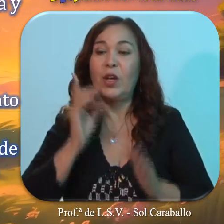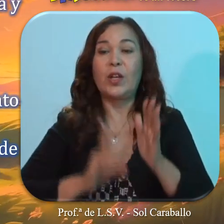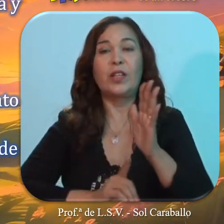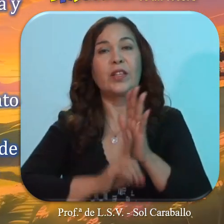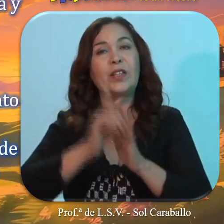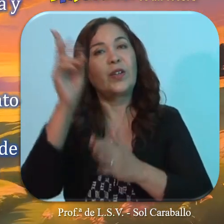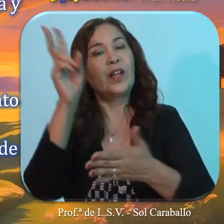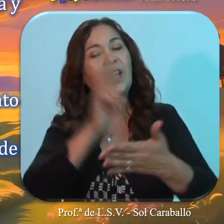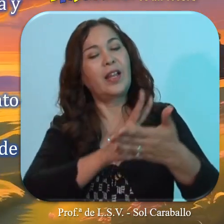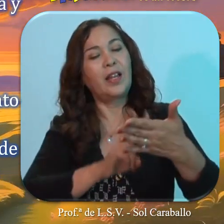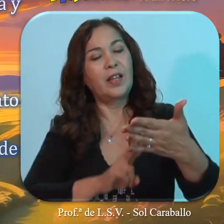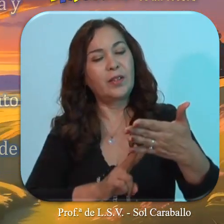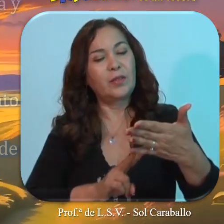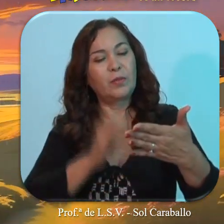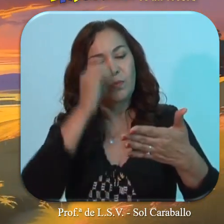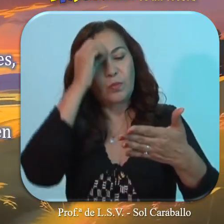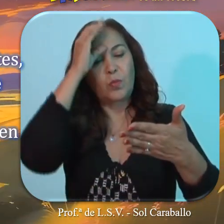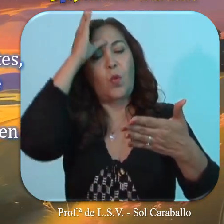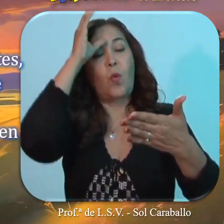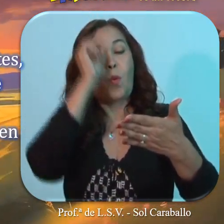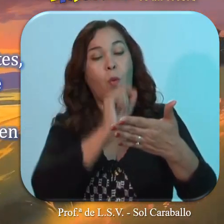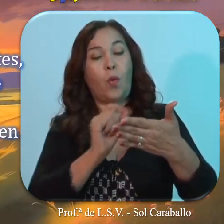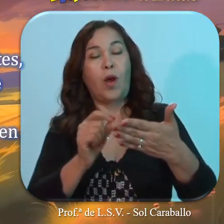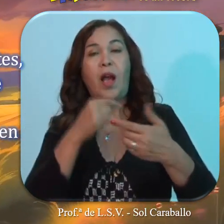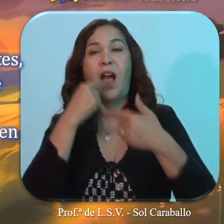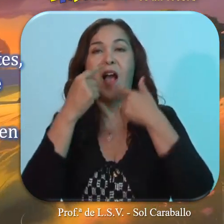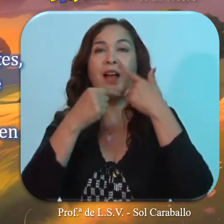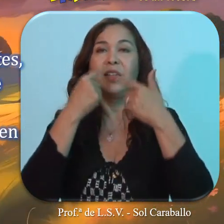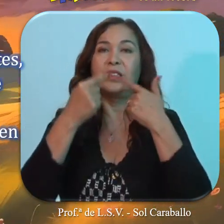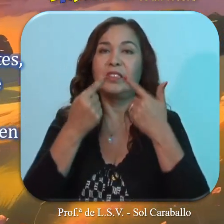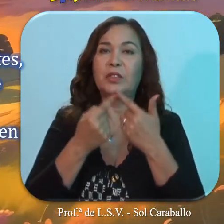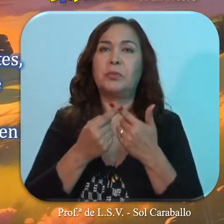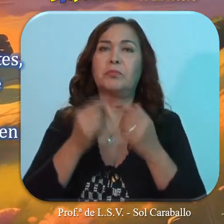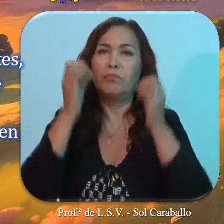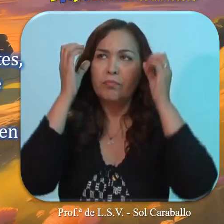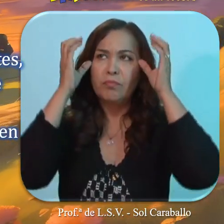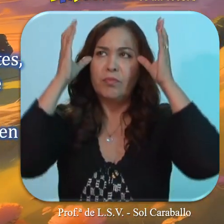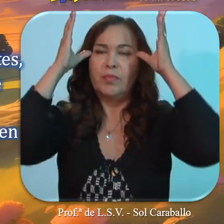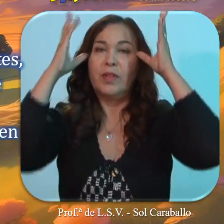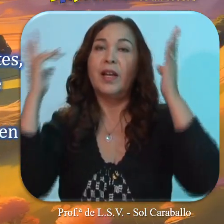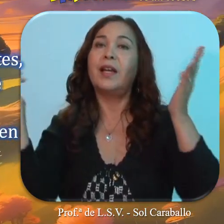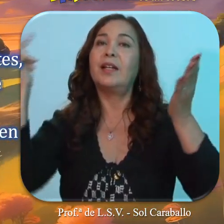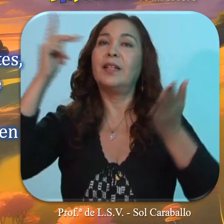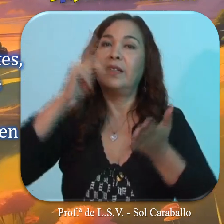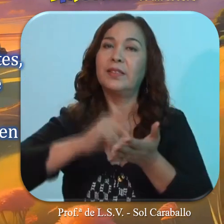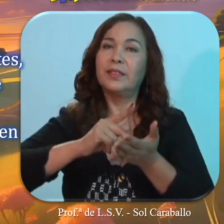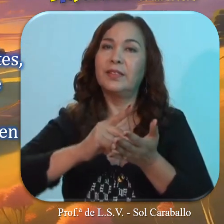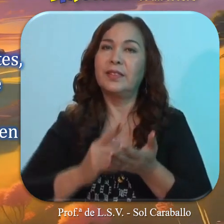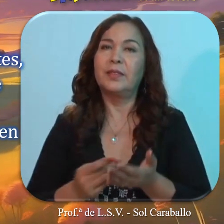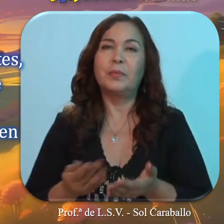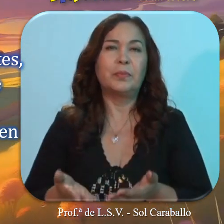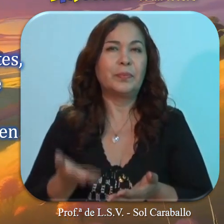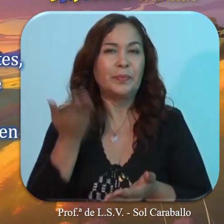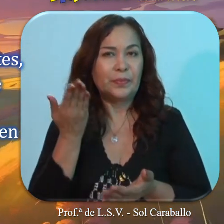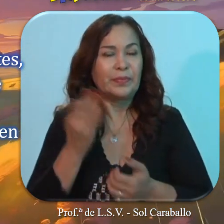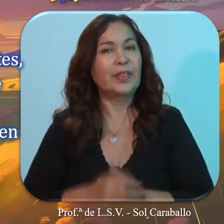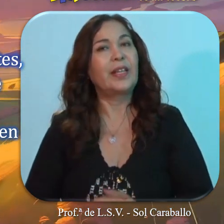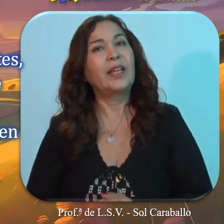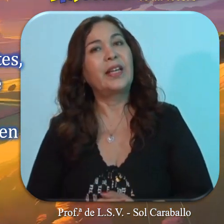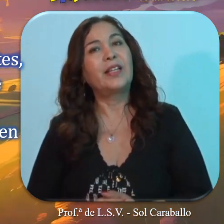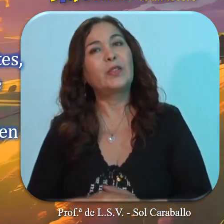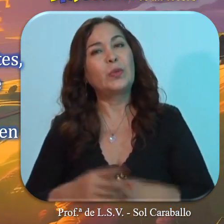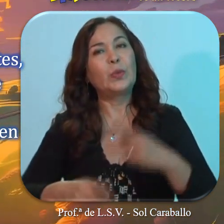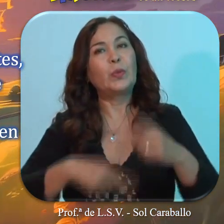desarrollan como lectores, escritores y hablantes, Con capacidad de participar, protagónicamente,